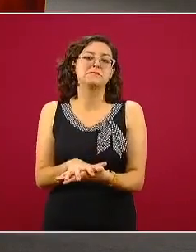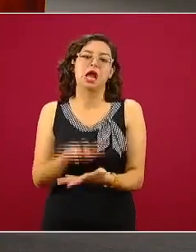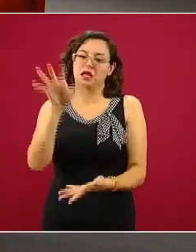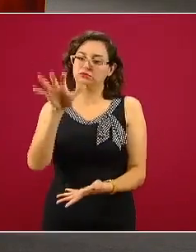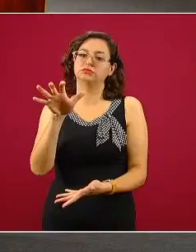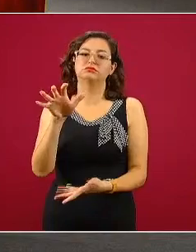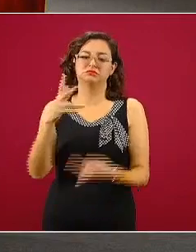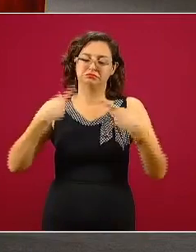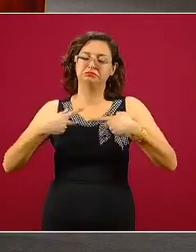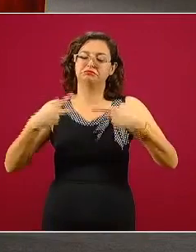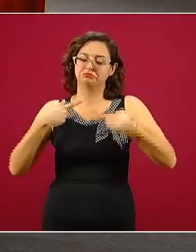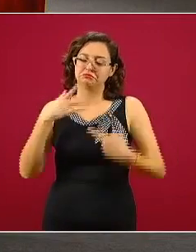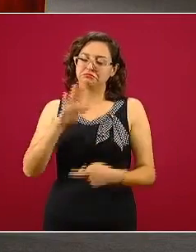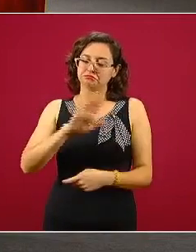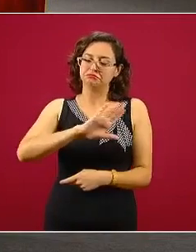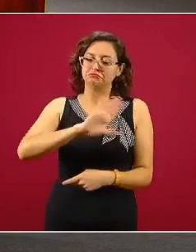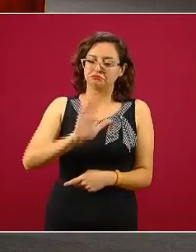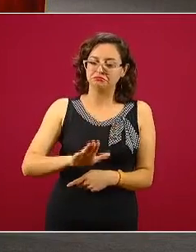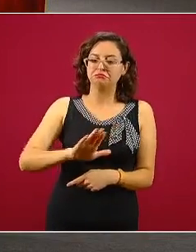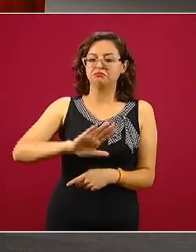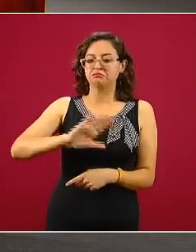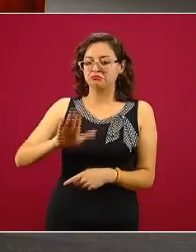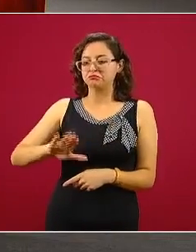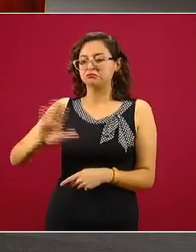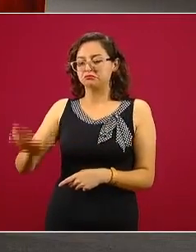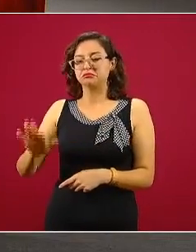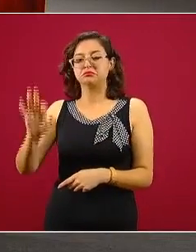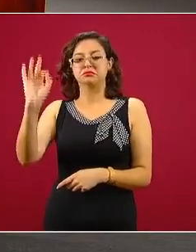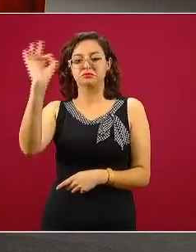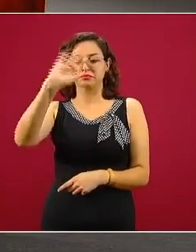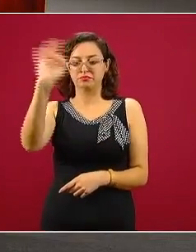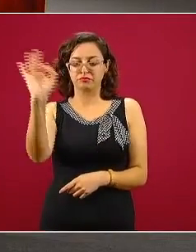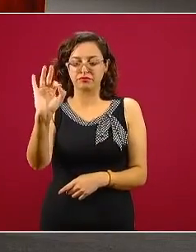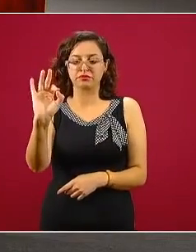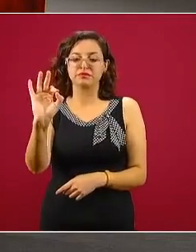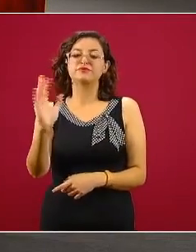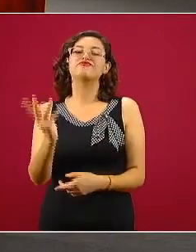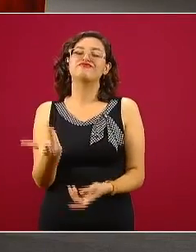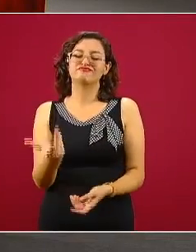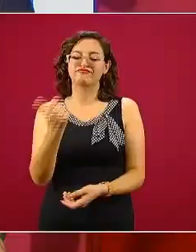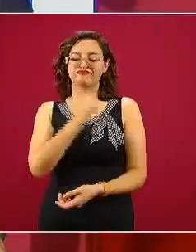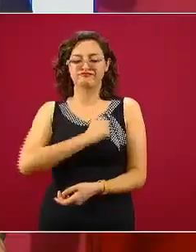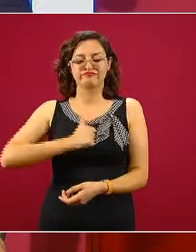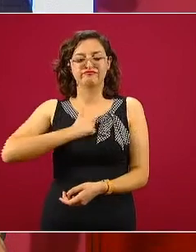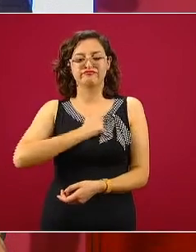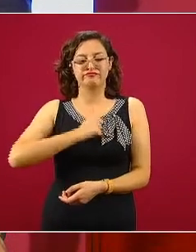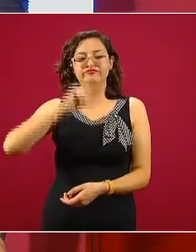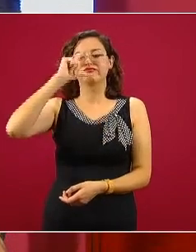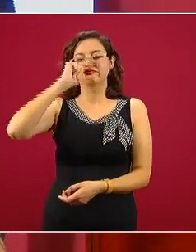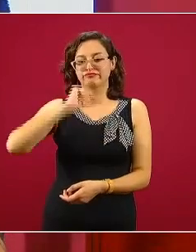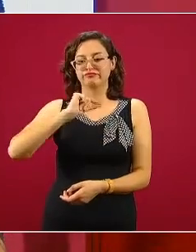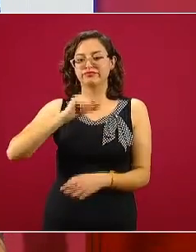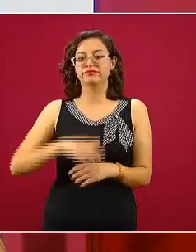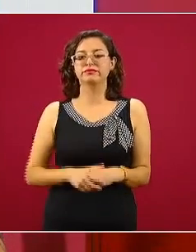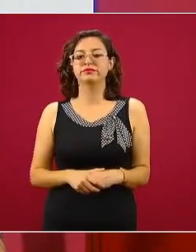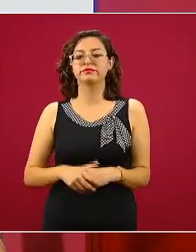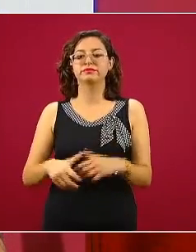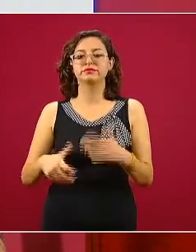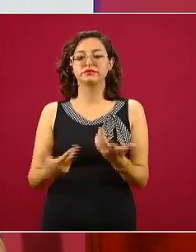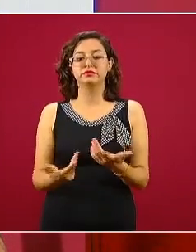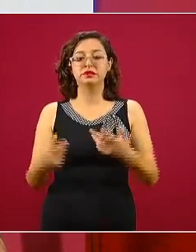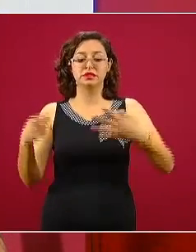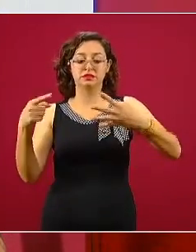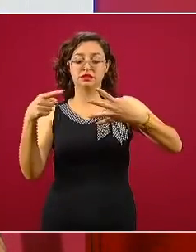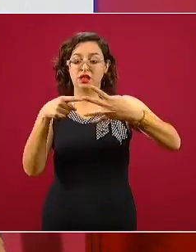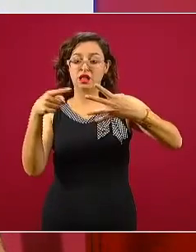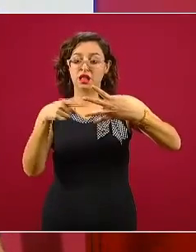proporción de personas, medida en este caso como porcentaje, que desafortunadamente tienen un desenlace fatal. 15% para